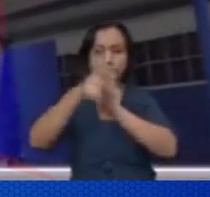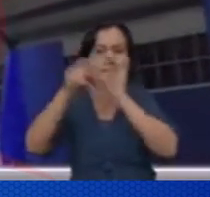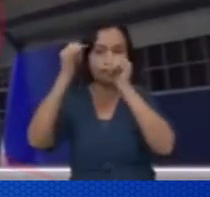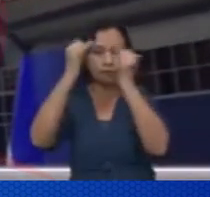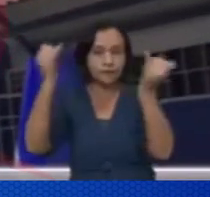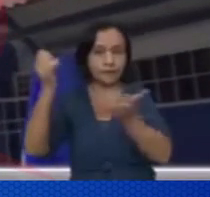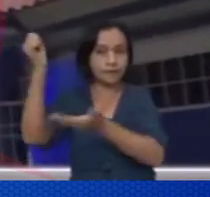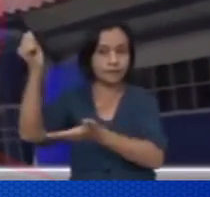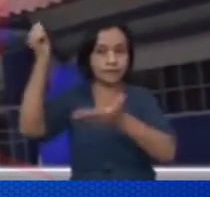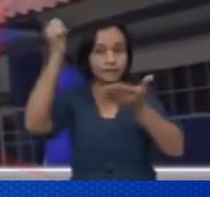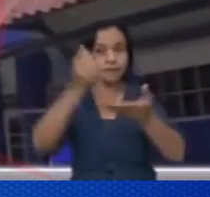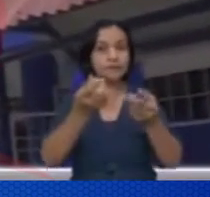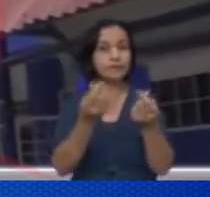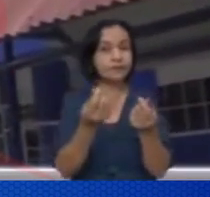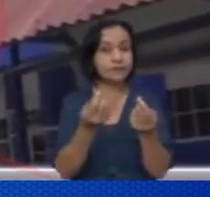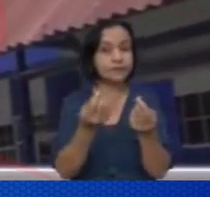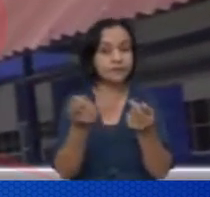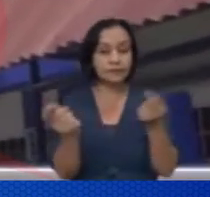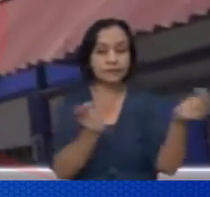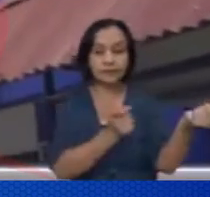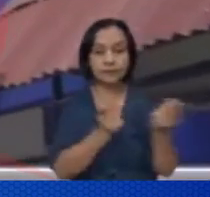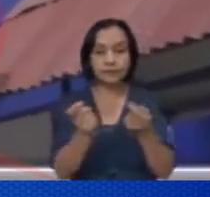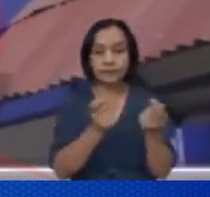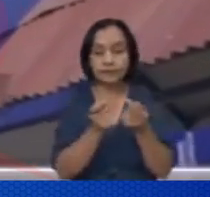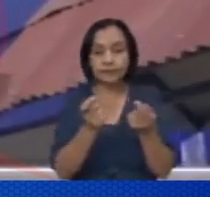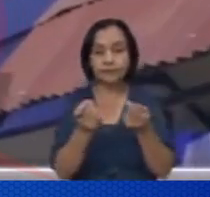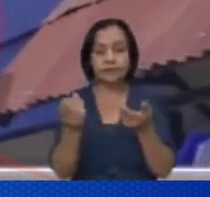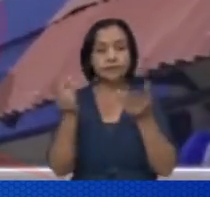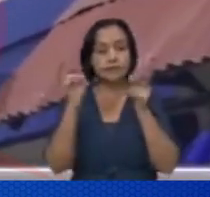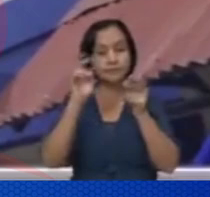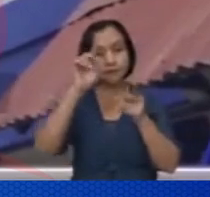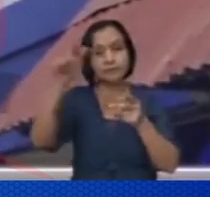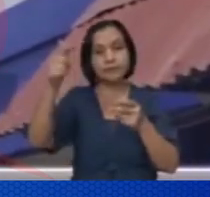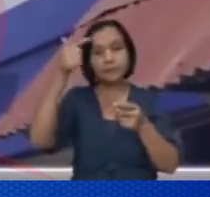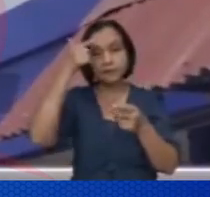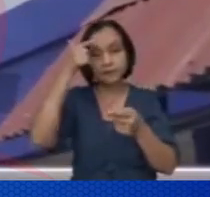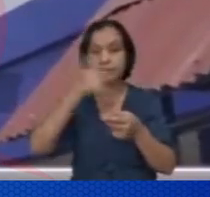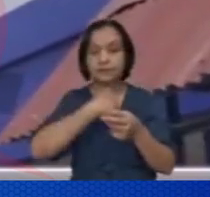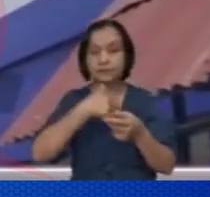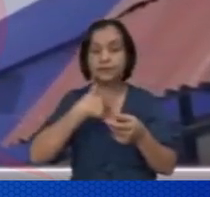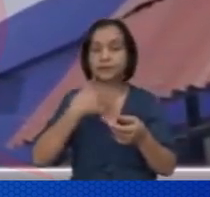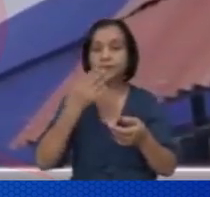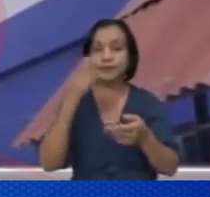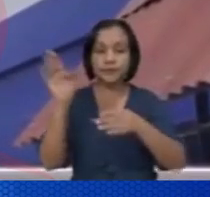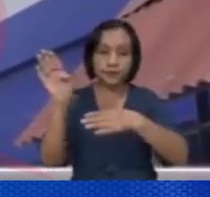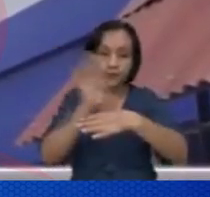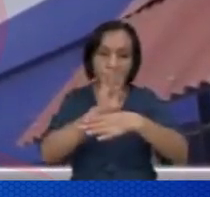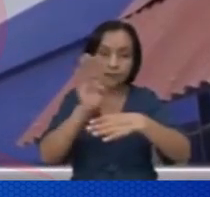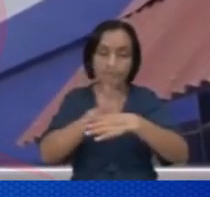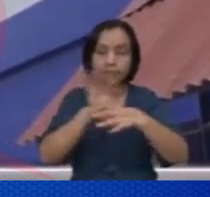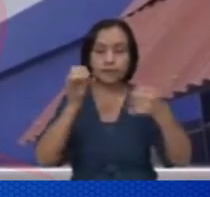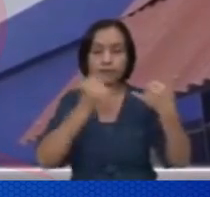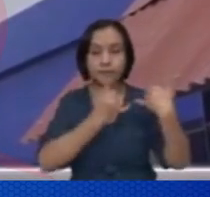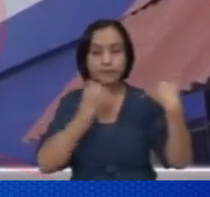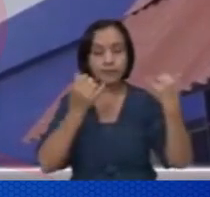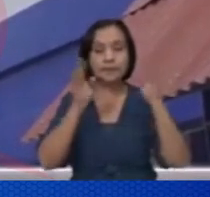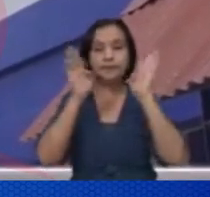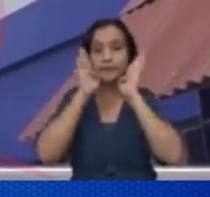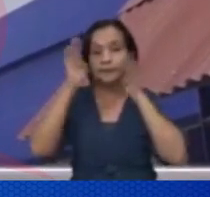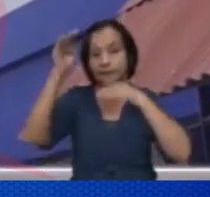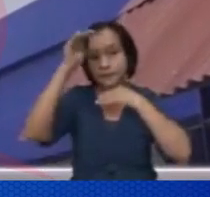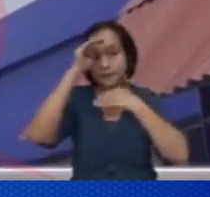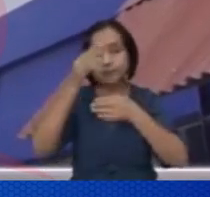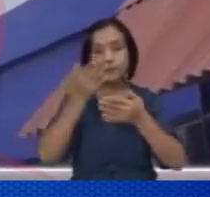de 43 centros educativos, que representa también un monto bastante fuerte, de 455 millones de Córdobas.